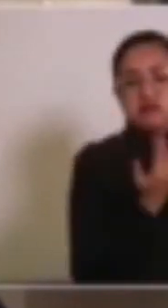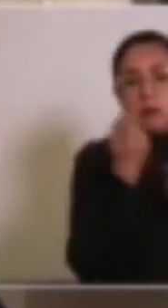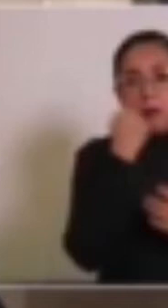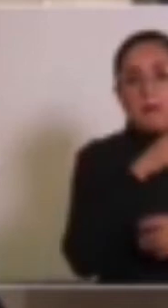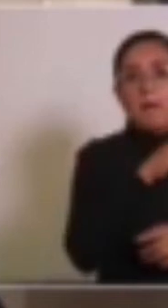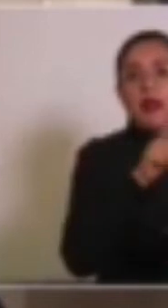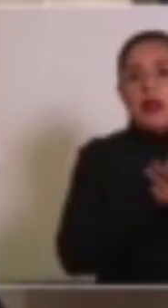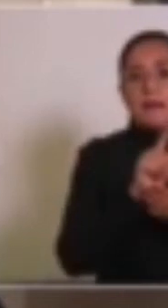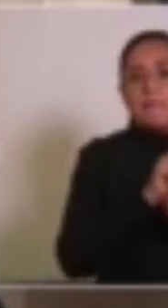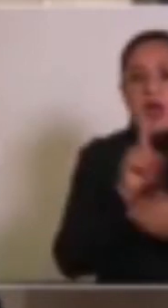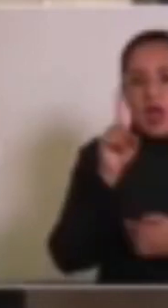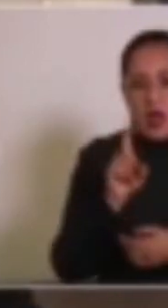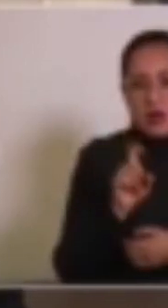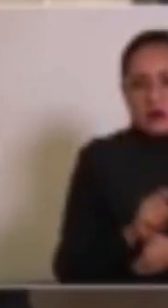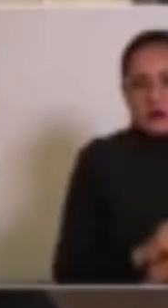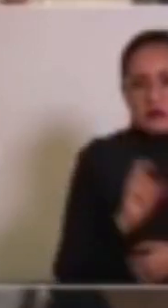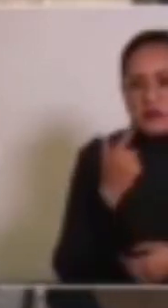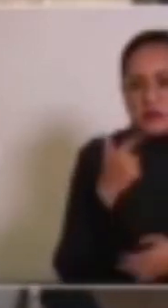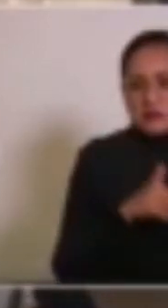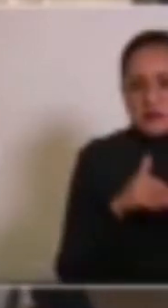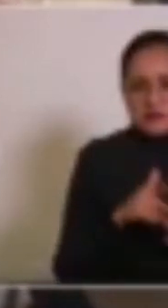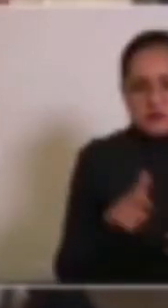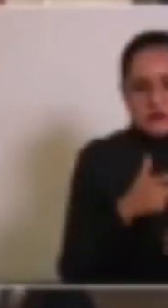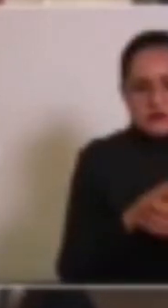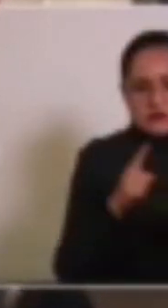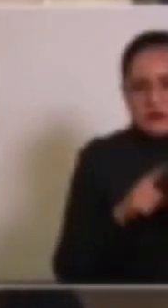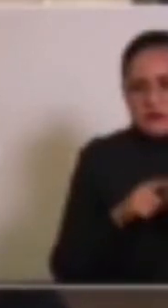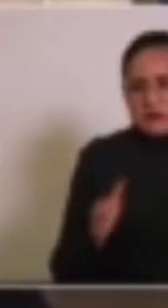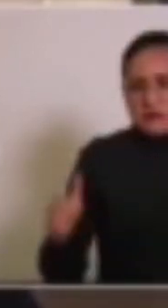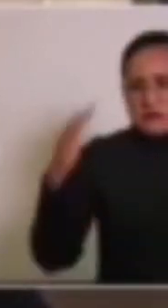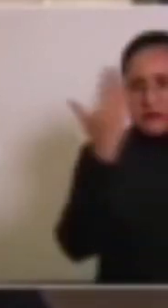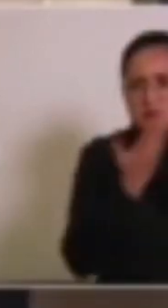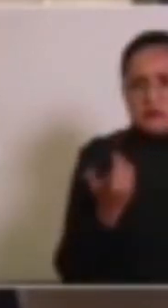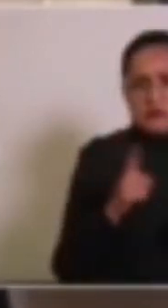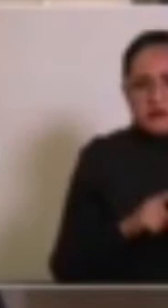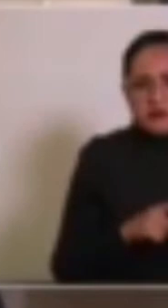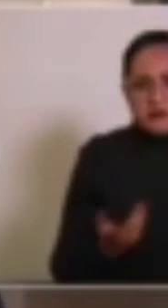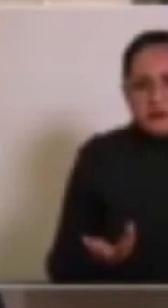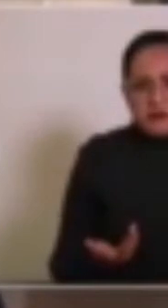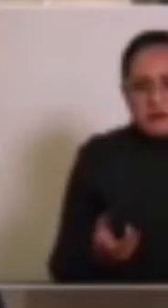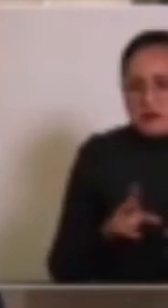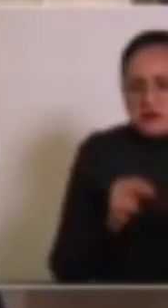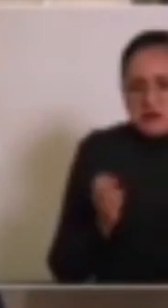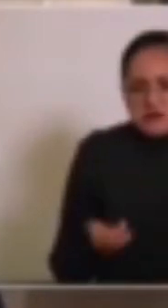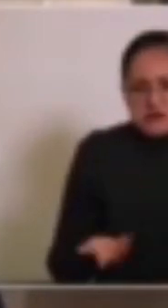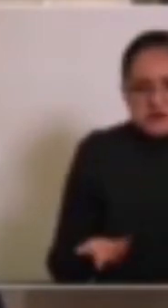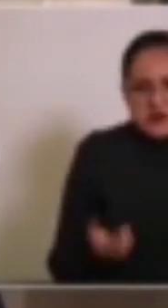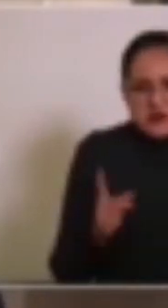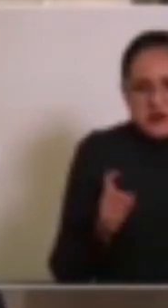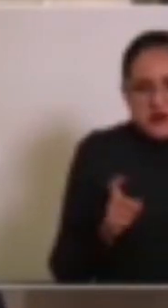27 millones, nunca se llevó a cabo, nunca se empezó la construcción de esa planta tratadora